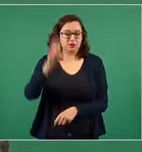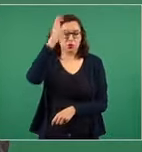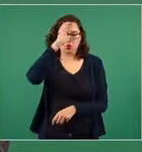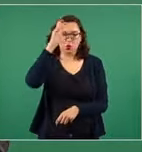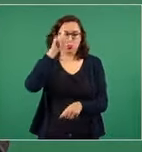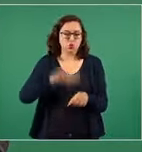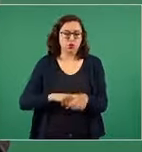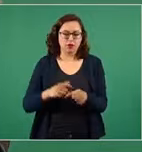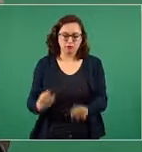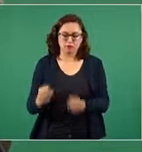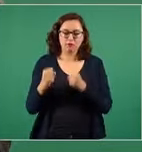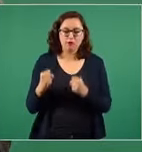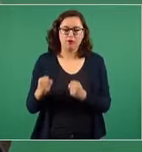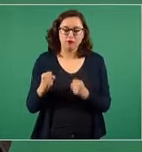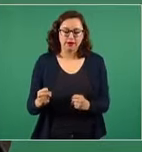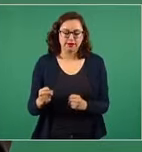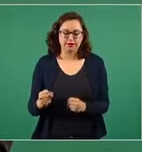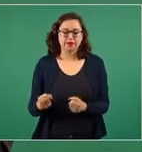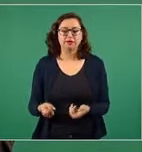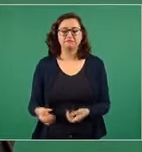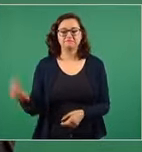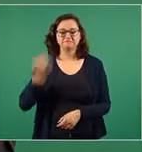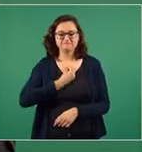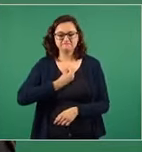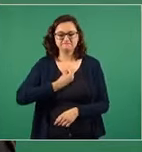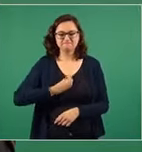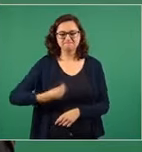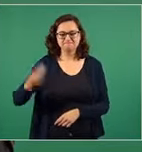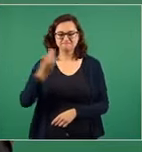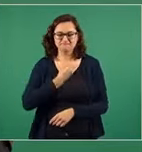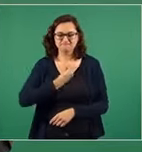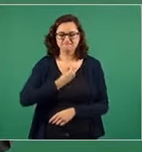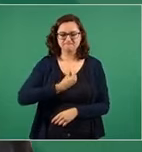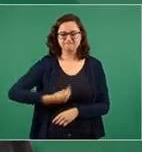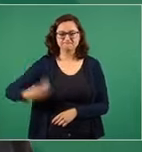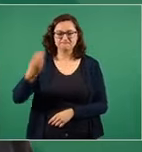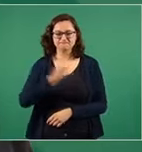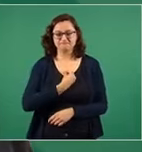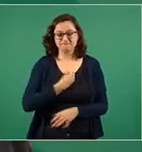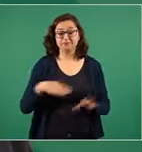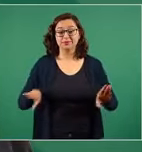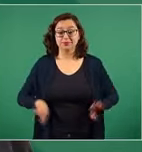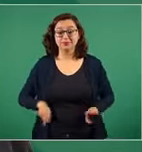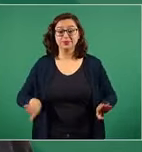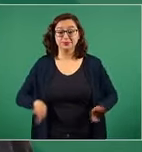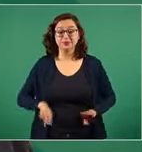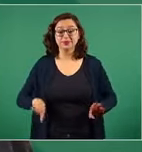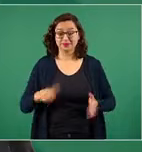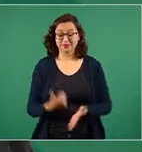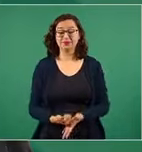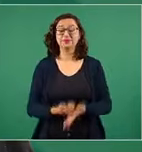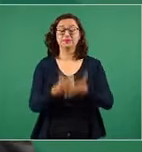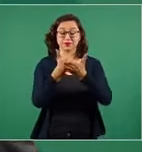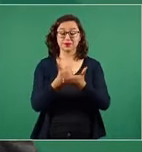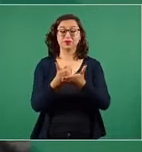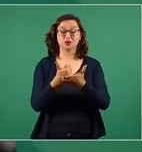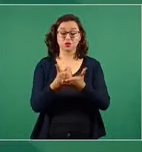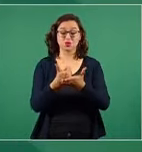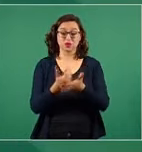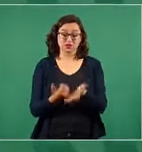Porque hemos resistido por esos valores, hemos resistido